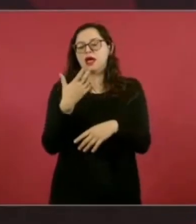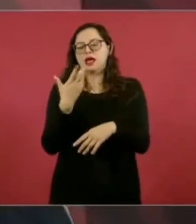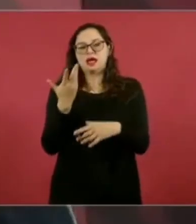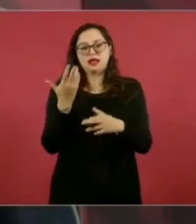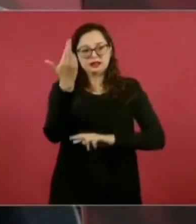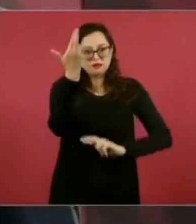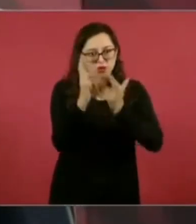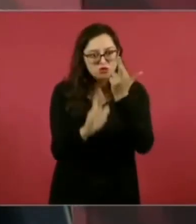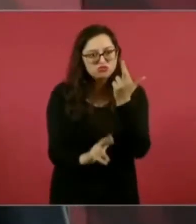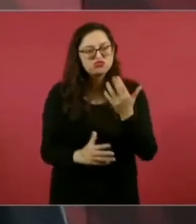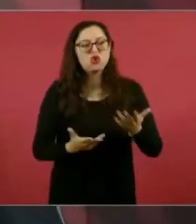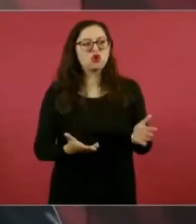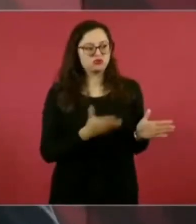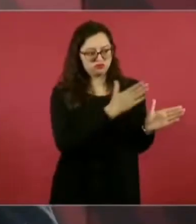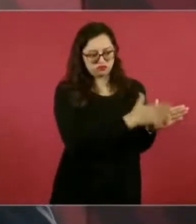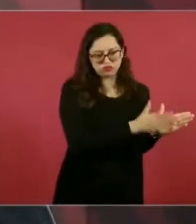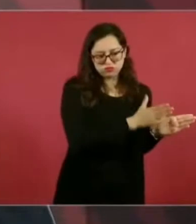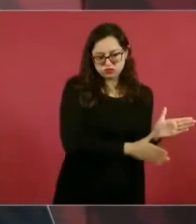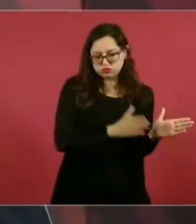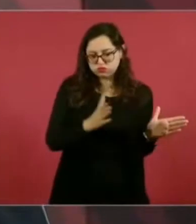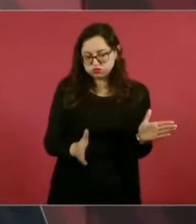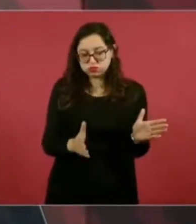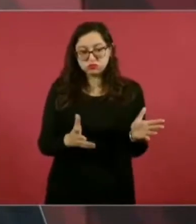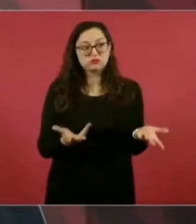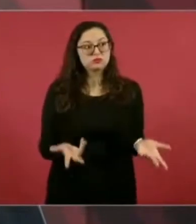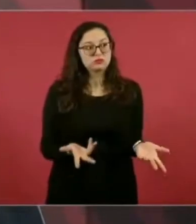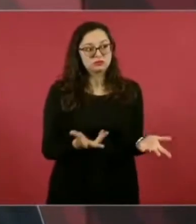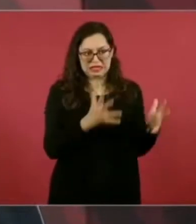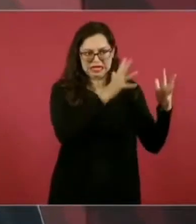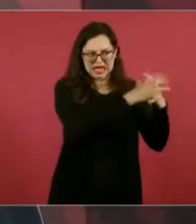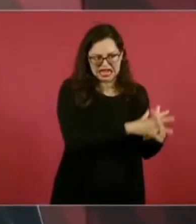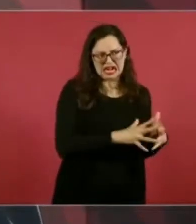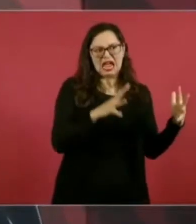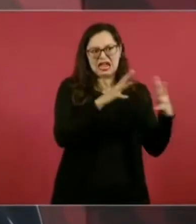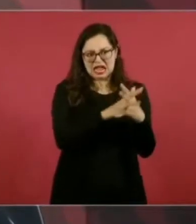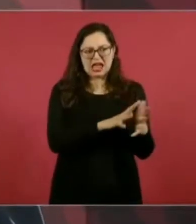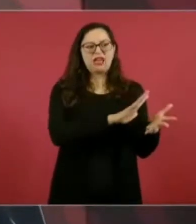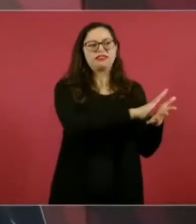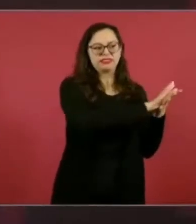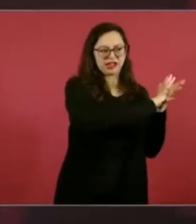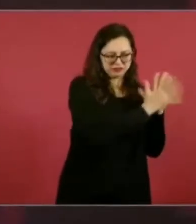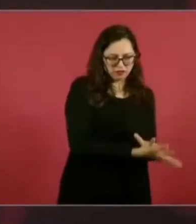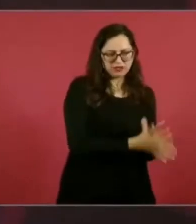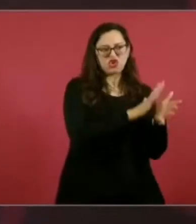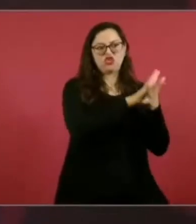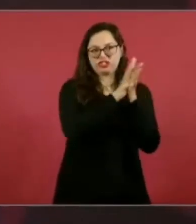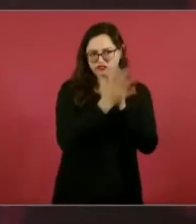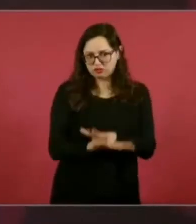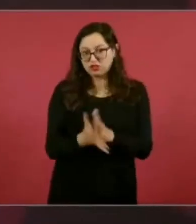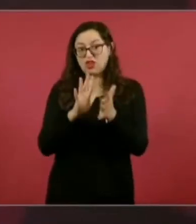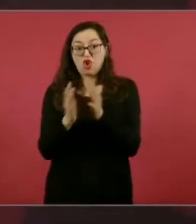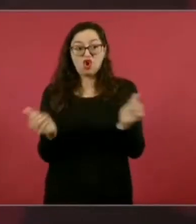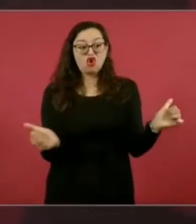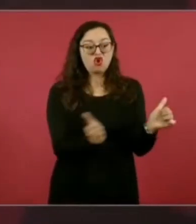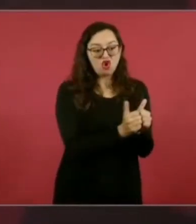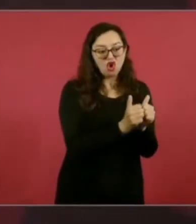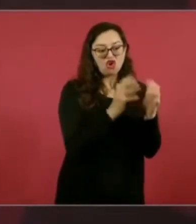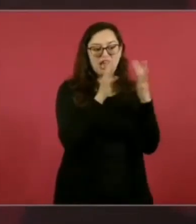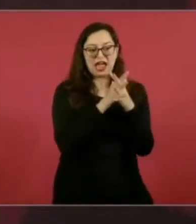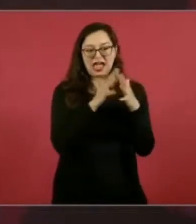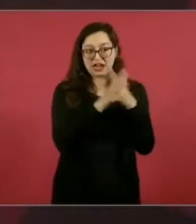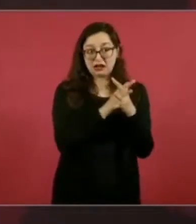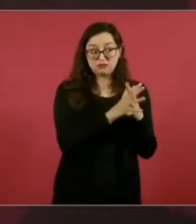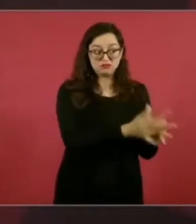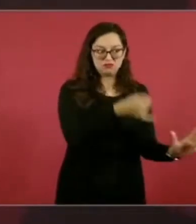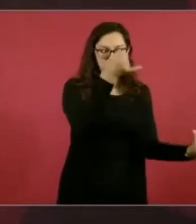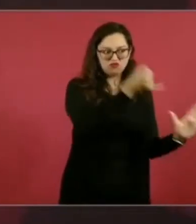Pacífica, pero igual de profunda que esas tres transformaciones históricas. Porque se